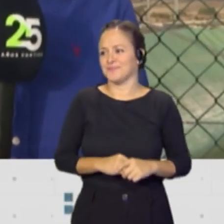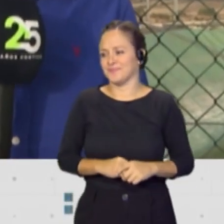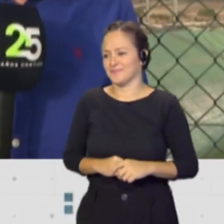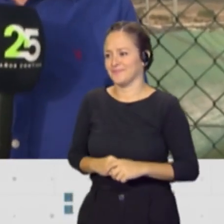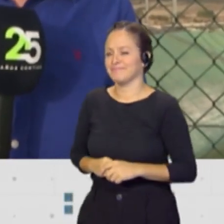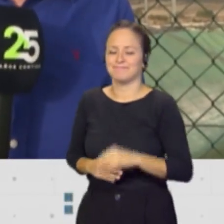Buenos días.